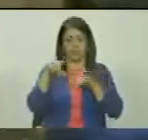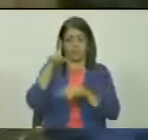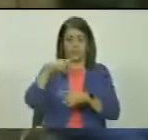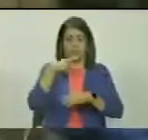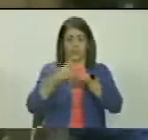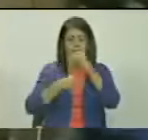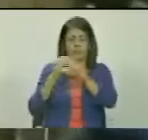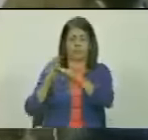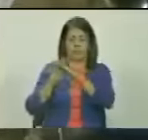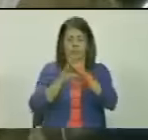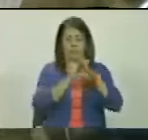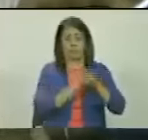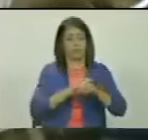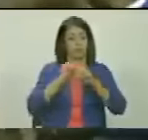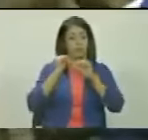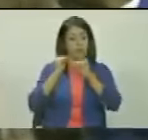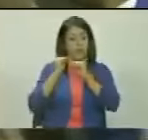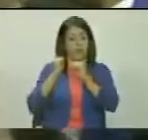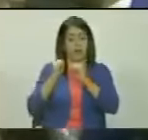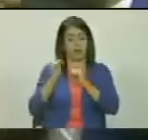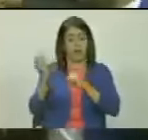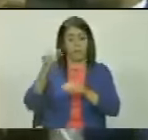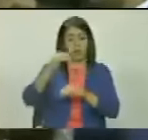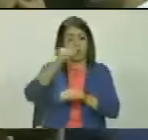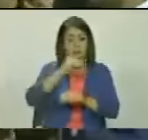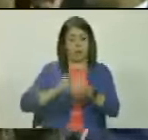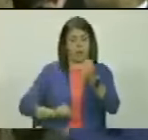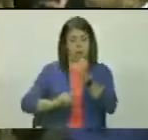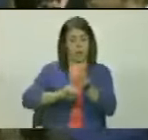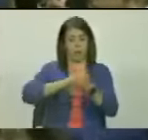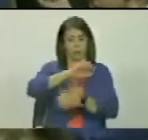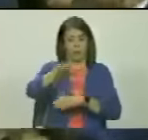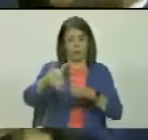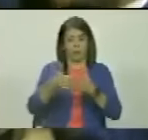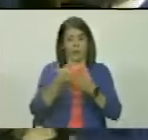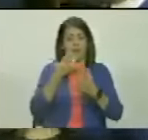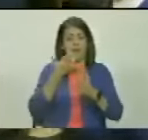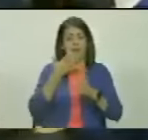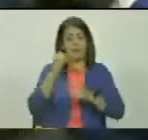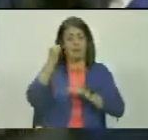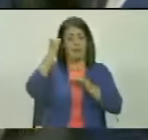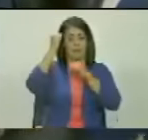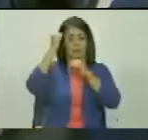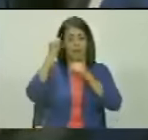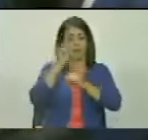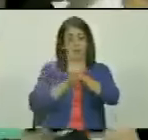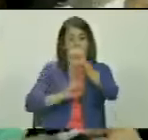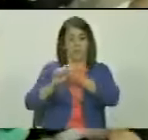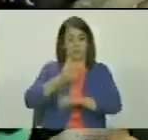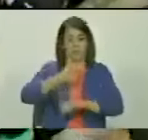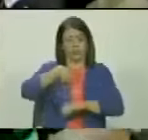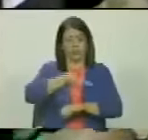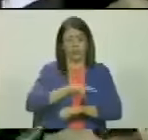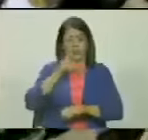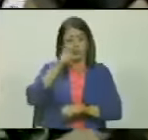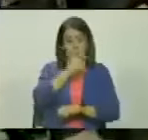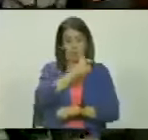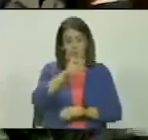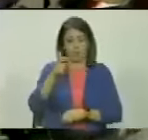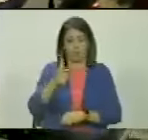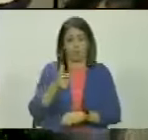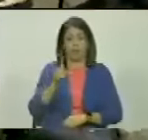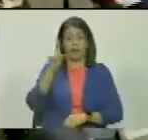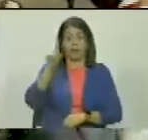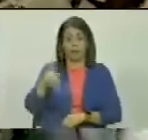haciendo un llamado contundente a sumarnos todos y todas a este ejemplo heroico en defensa de nuestra soberanía.